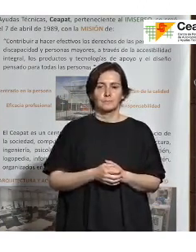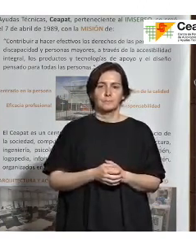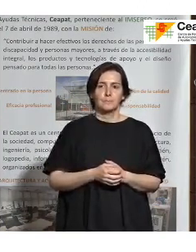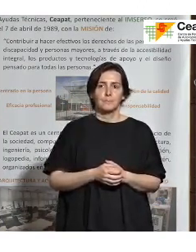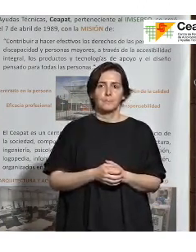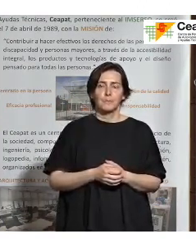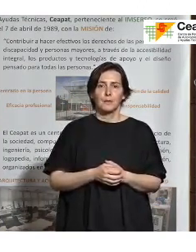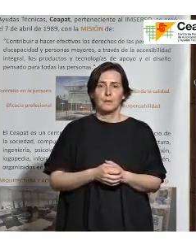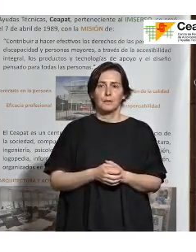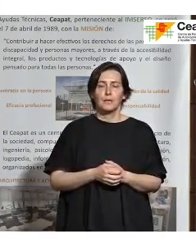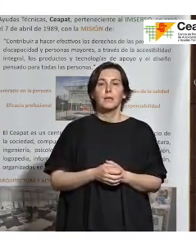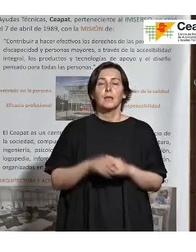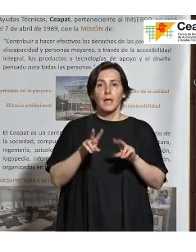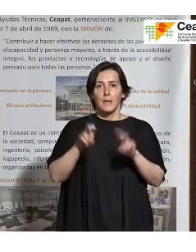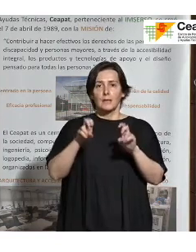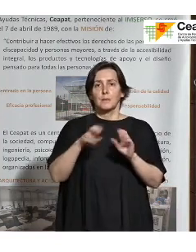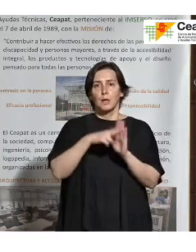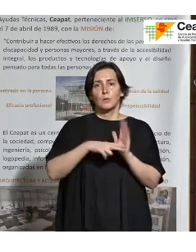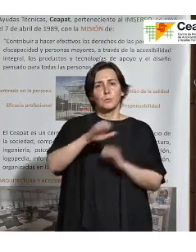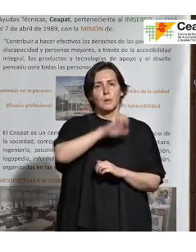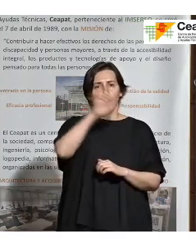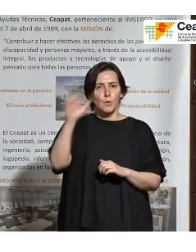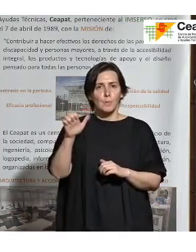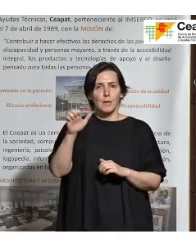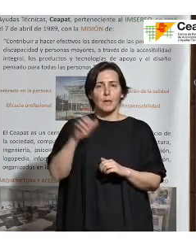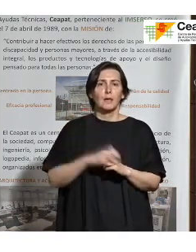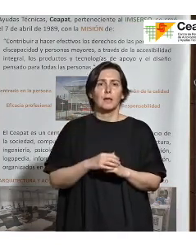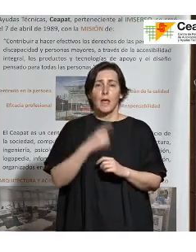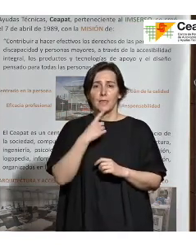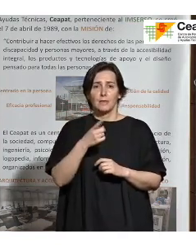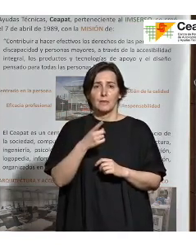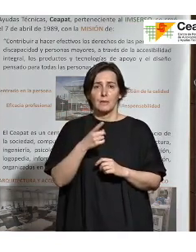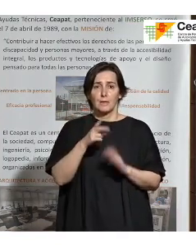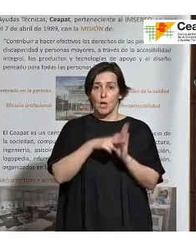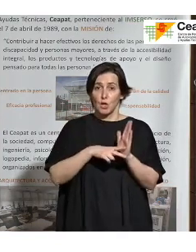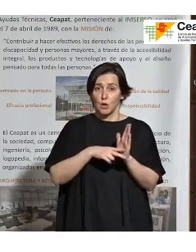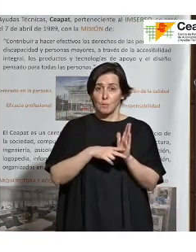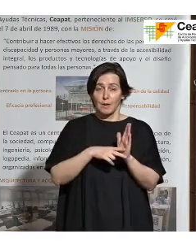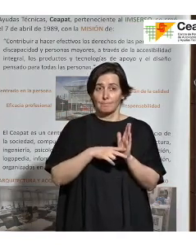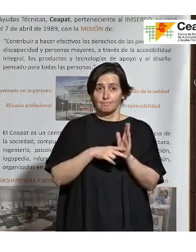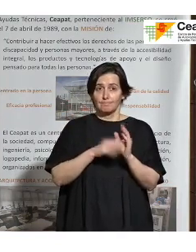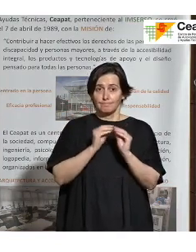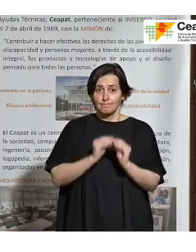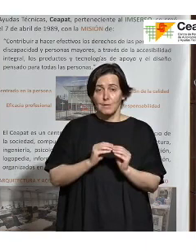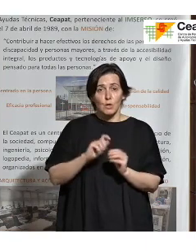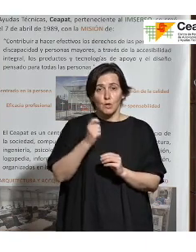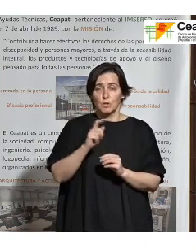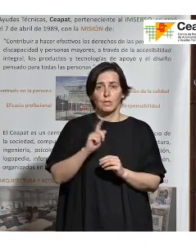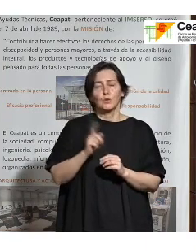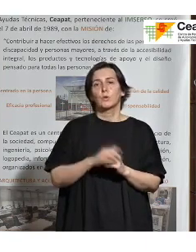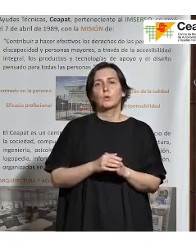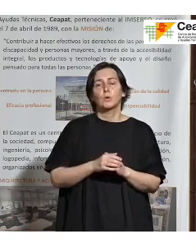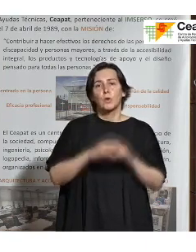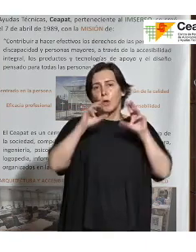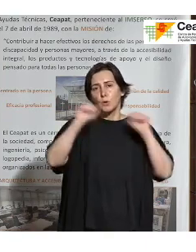con respecto a la norma europea indicarte que no se terminó de hacer norma porque ellos hacían protocolos IP aquí por ejemplo